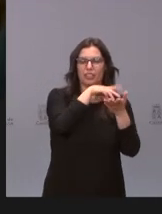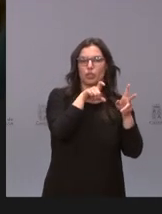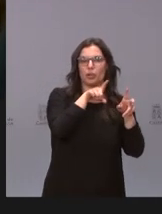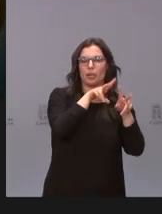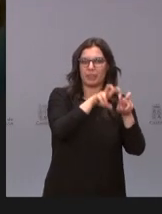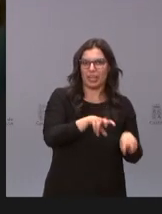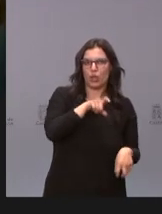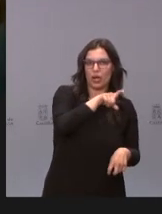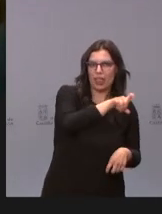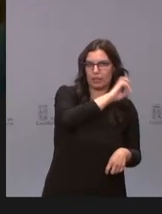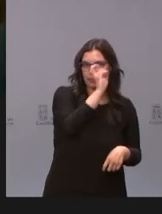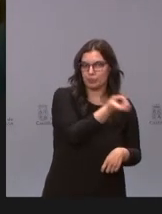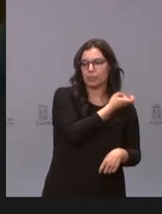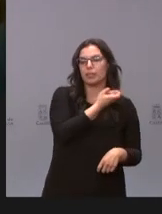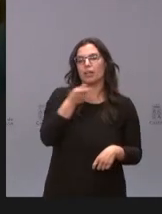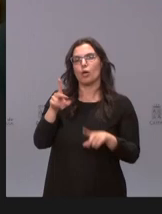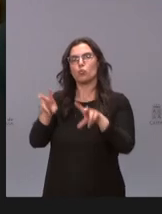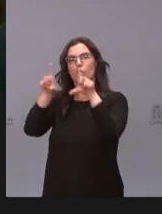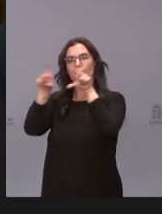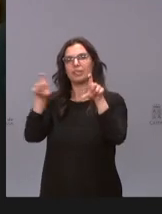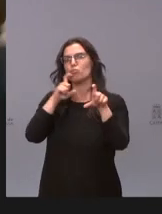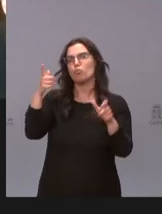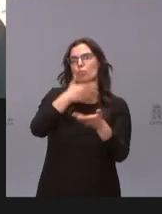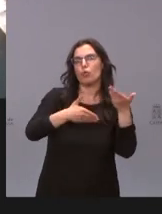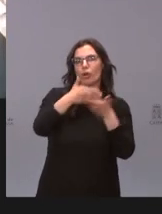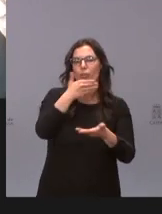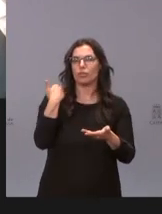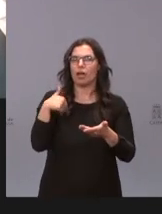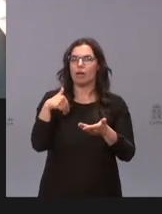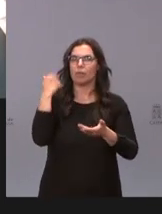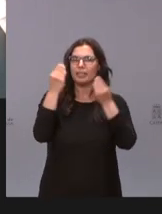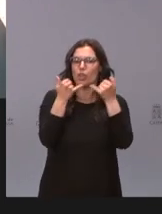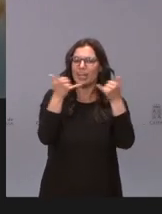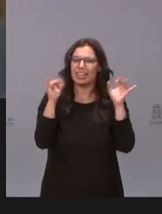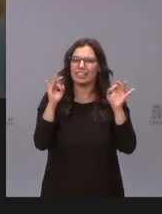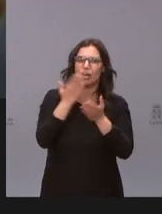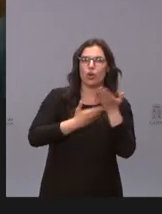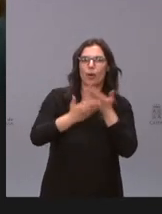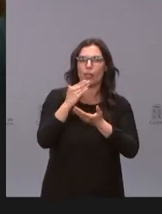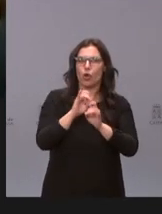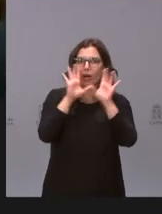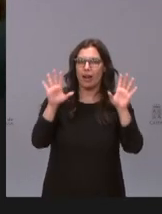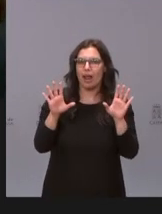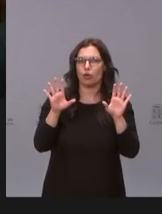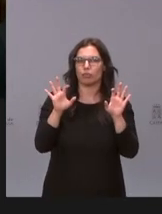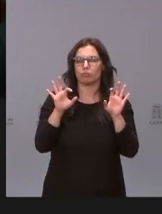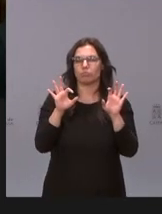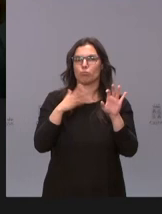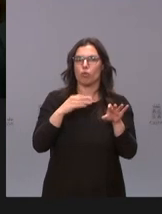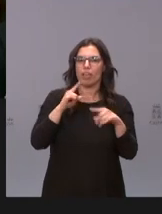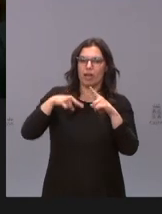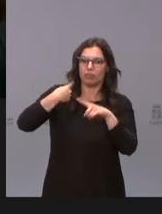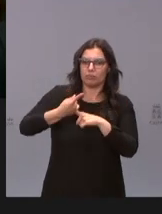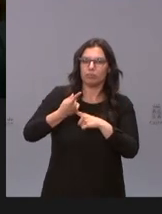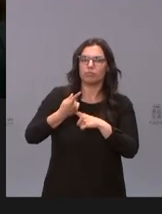Ipsal y la nueva empresa si ya está prevista alguna línea concreta de colaboración que pueda también repercutir